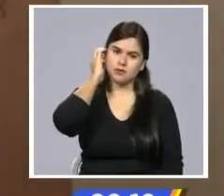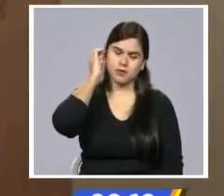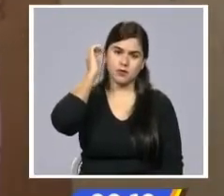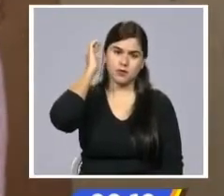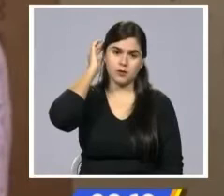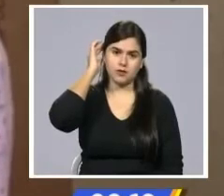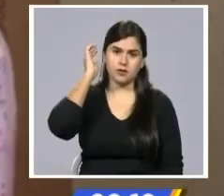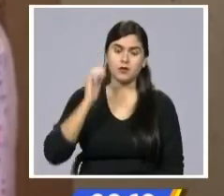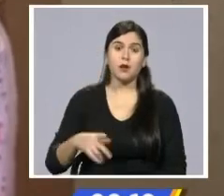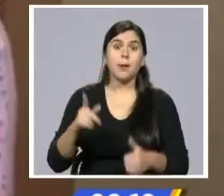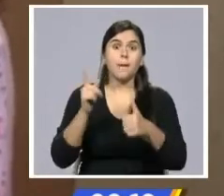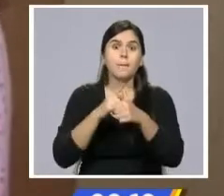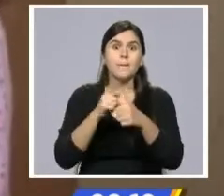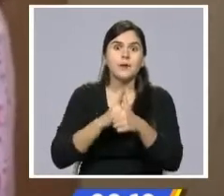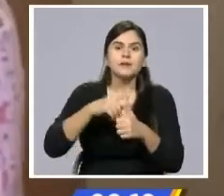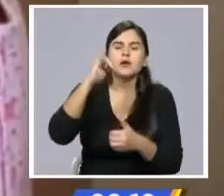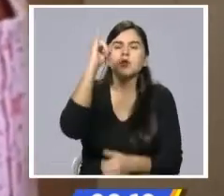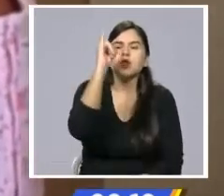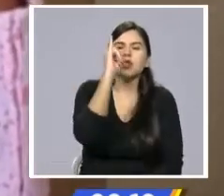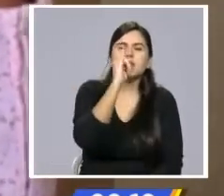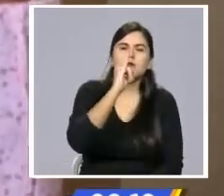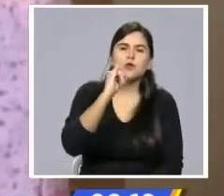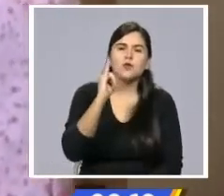Primero, dibujamos.